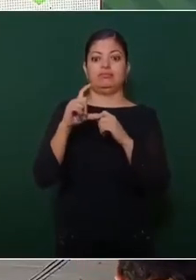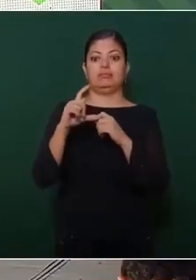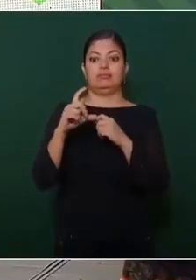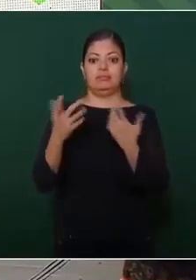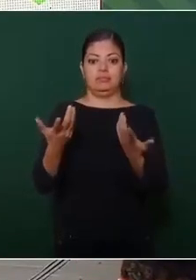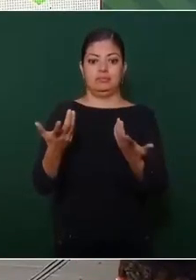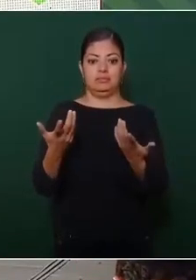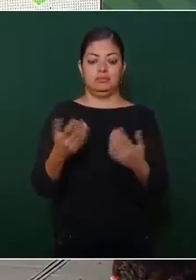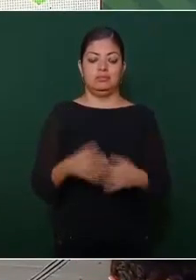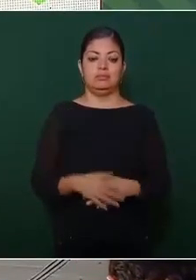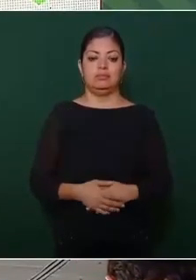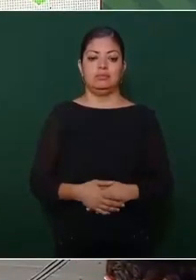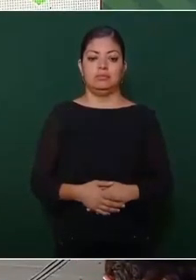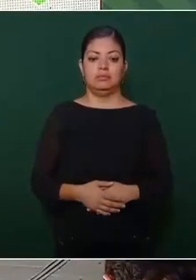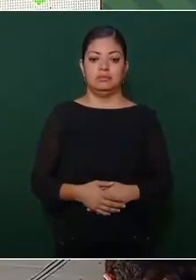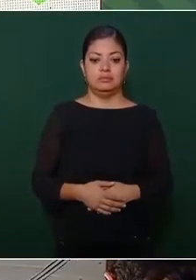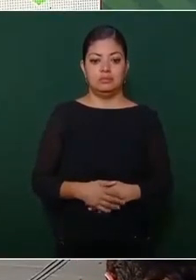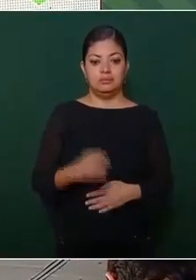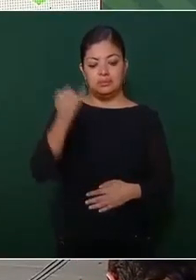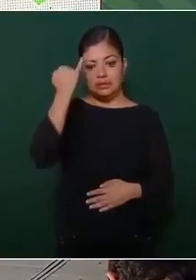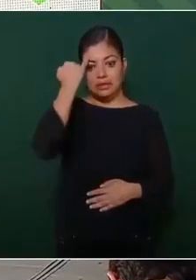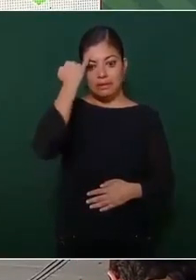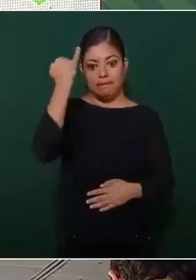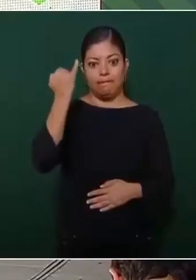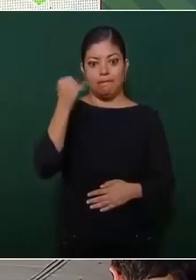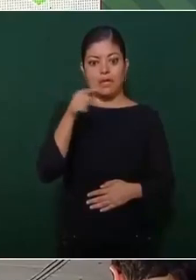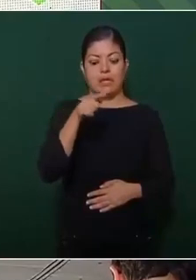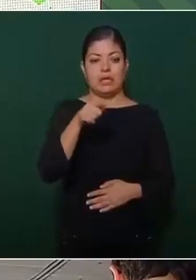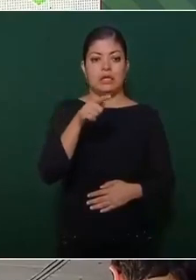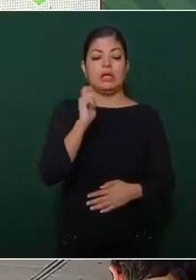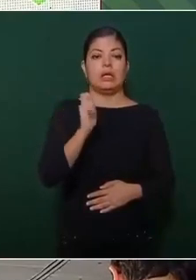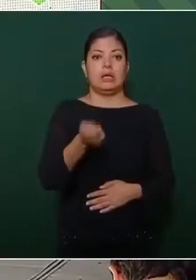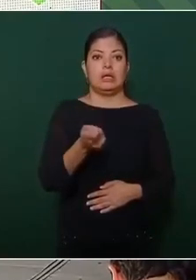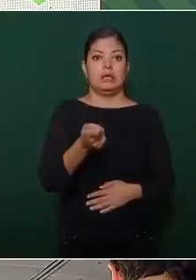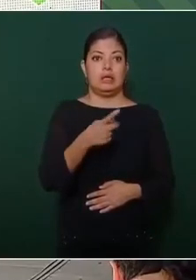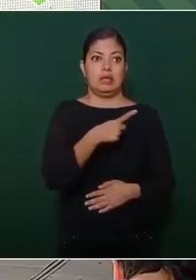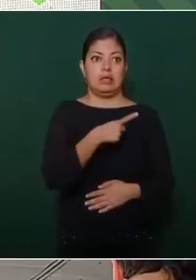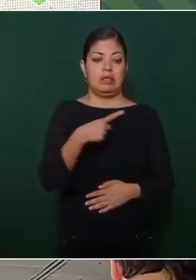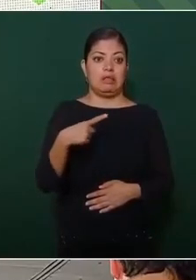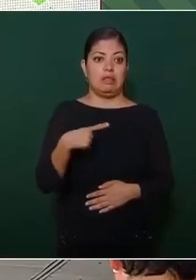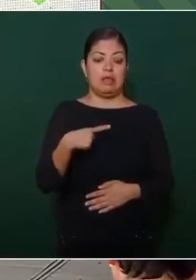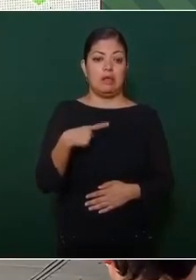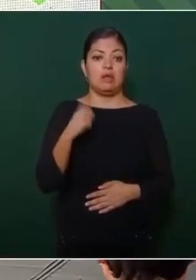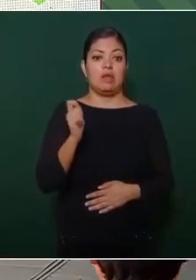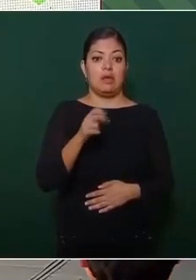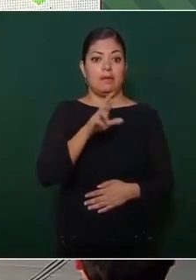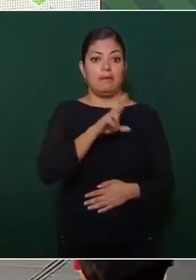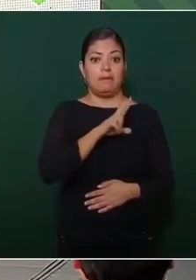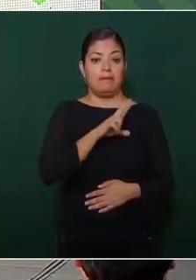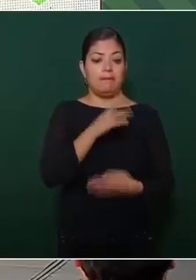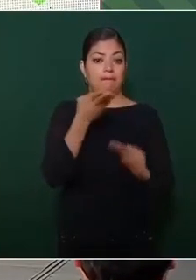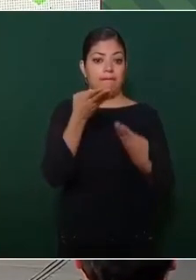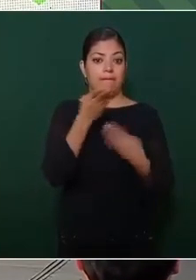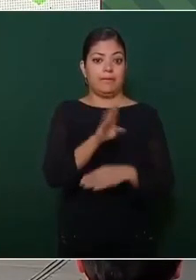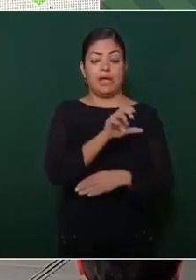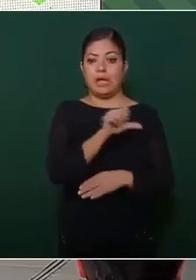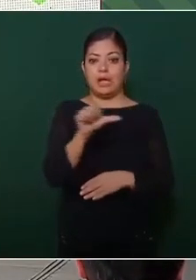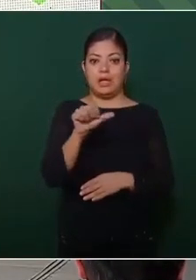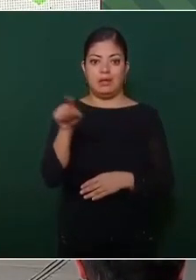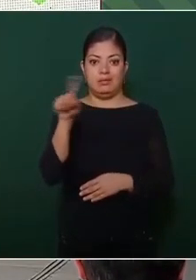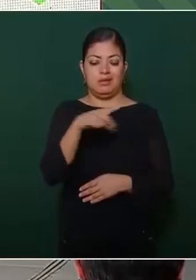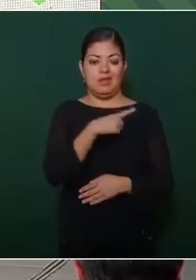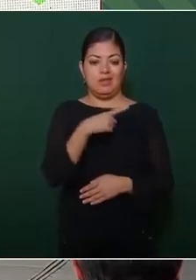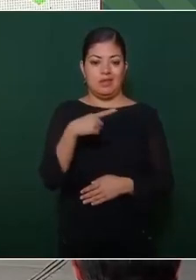pues nada más imaginen que fue el que convirtió las deudas privadas de los banqueros en deuda pública,